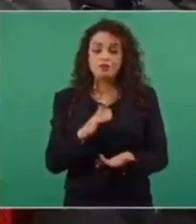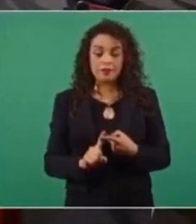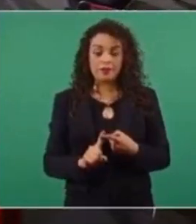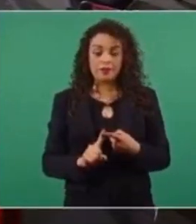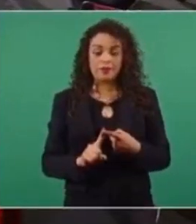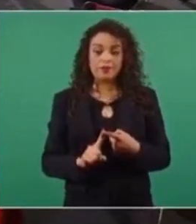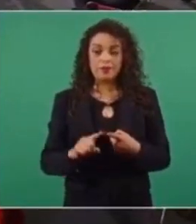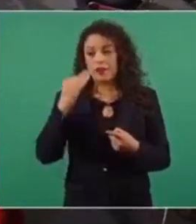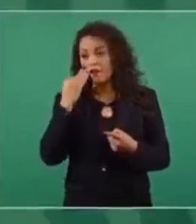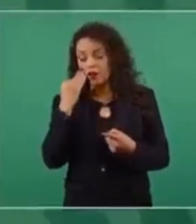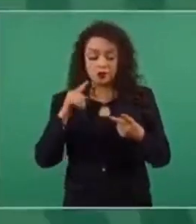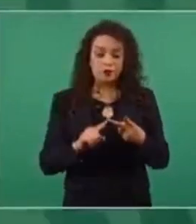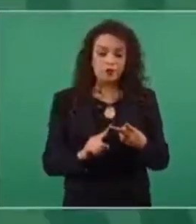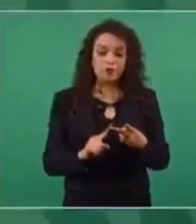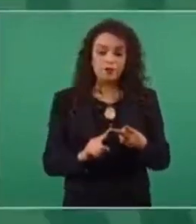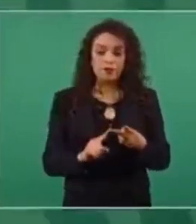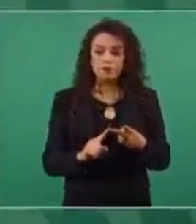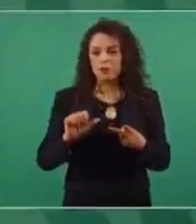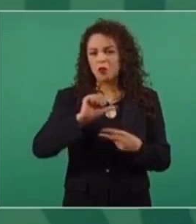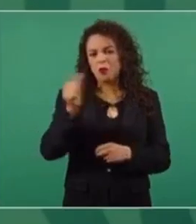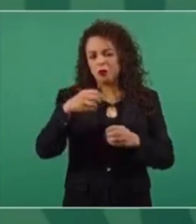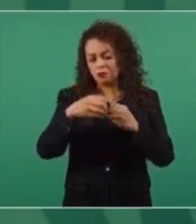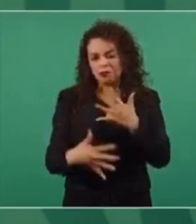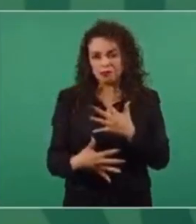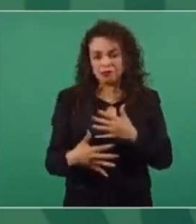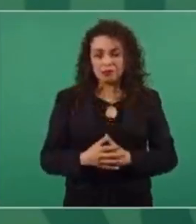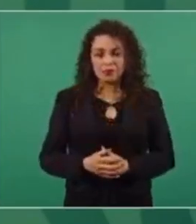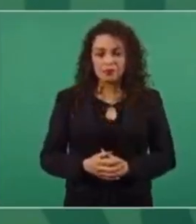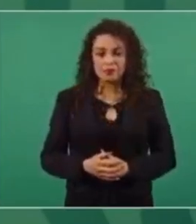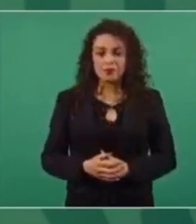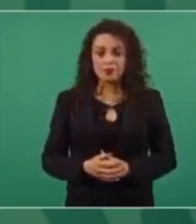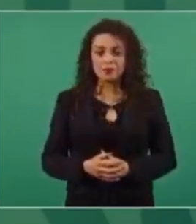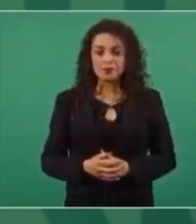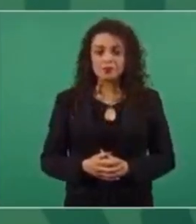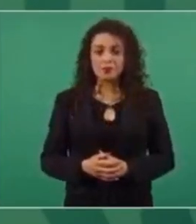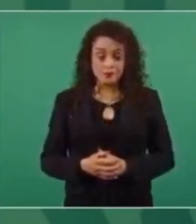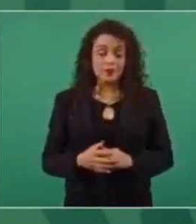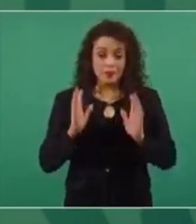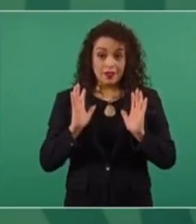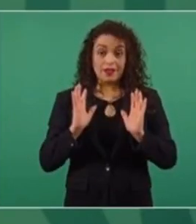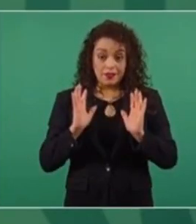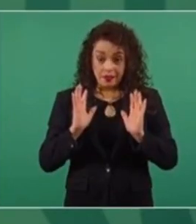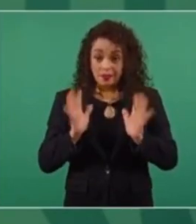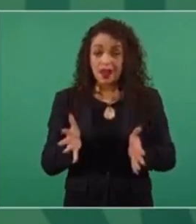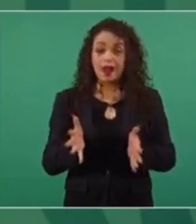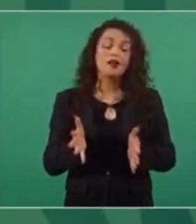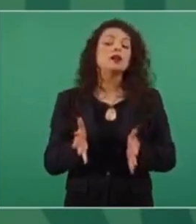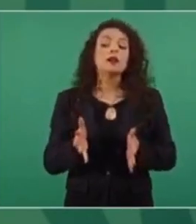el Twitter, Face y otros que también ya están siendo